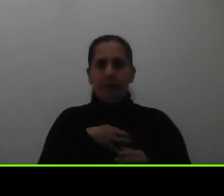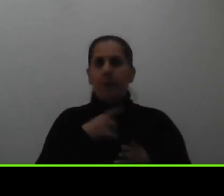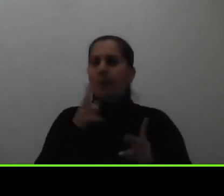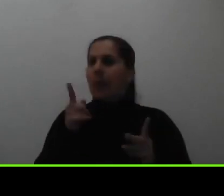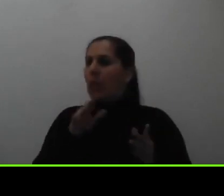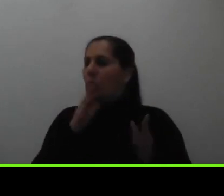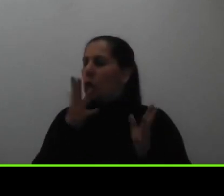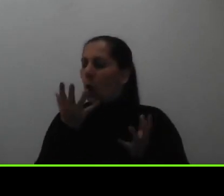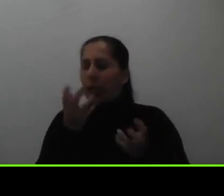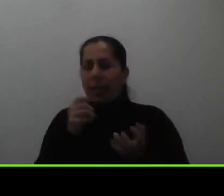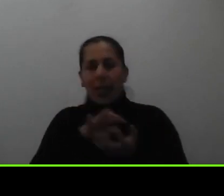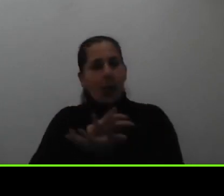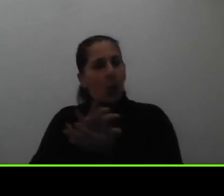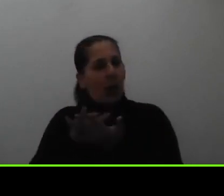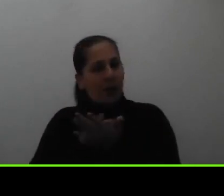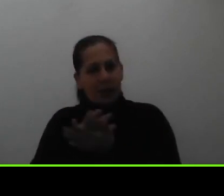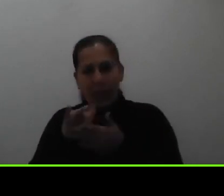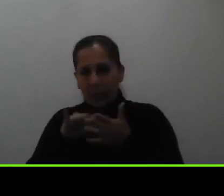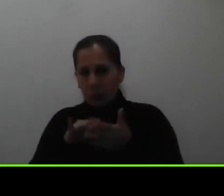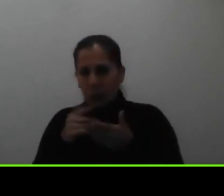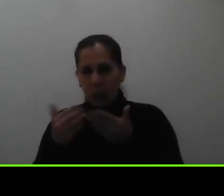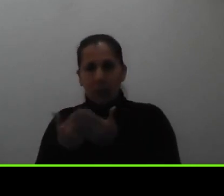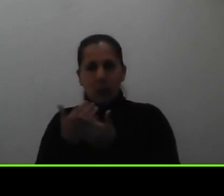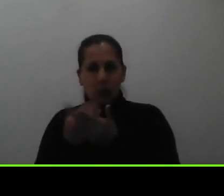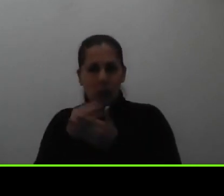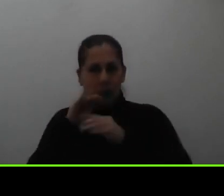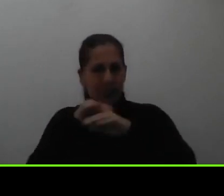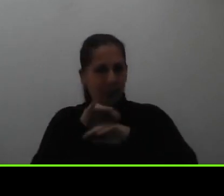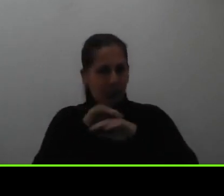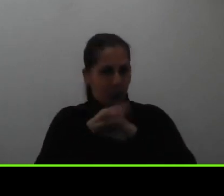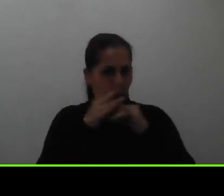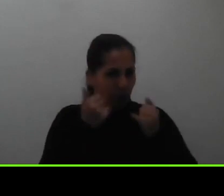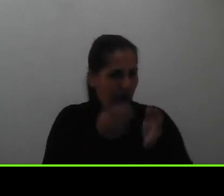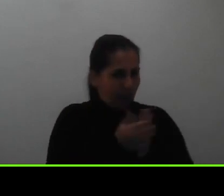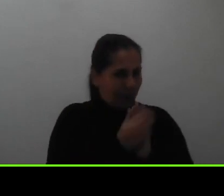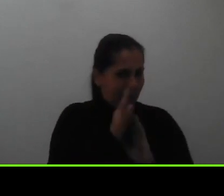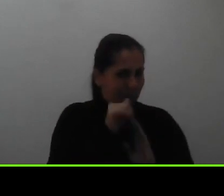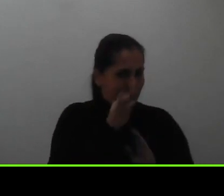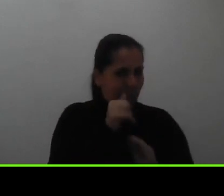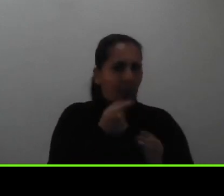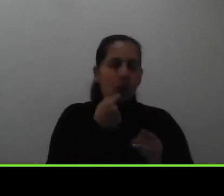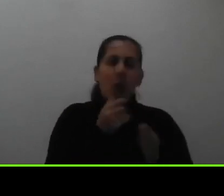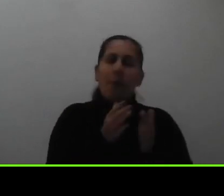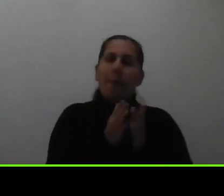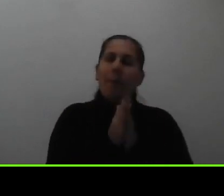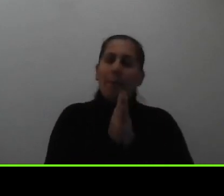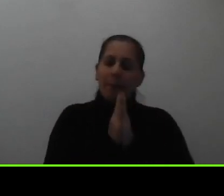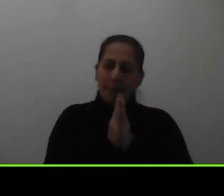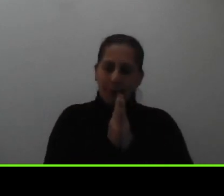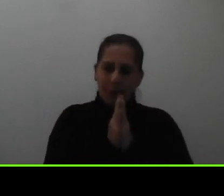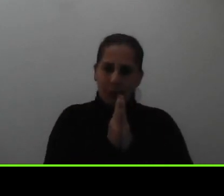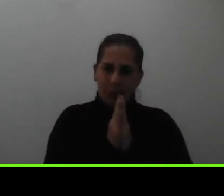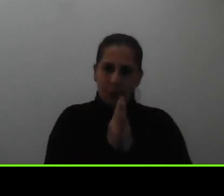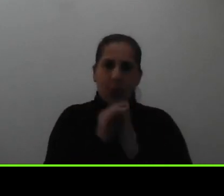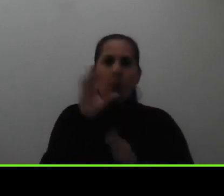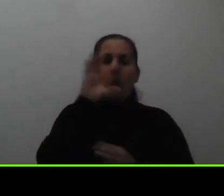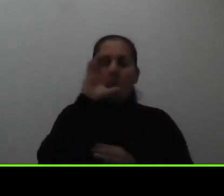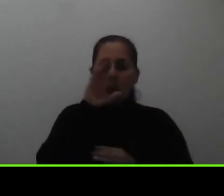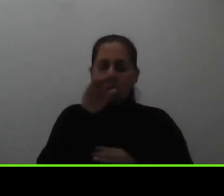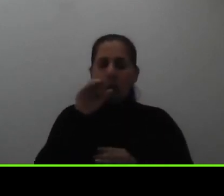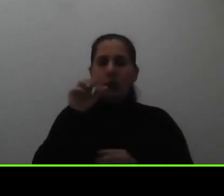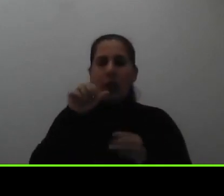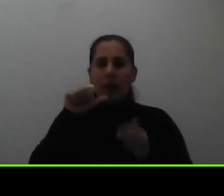nuevos y que nos están o que les estamos orientando para la solicitud de beca les pido por favor que consulten en la página web